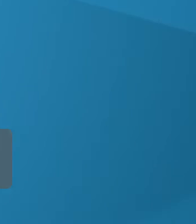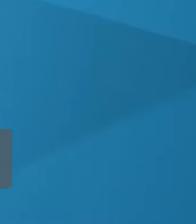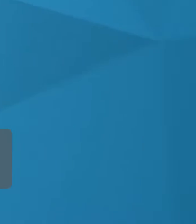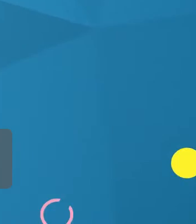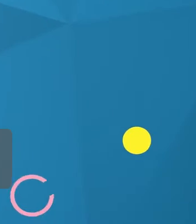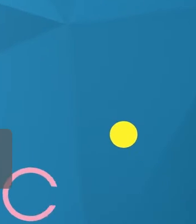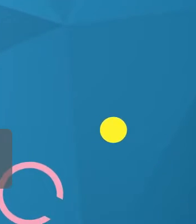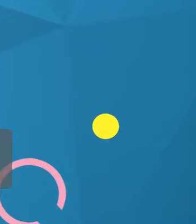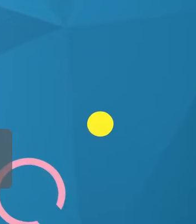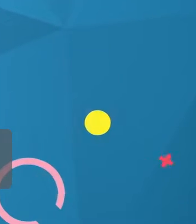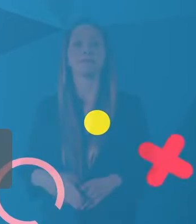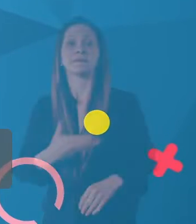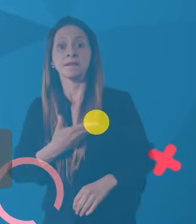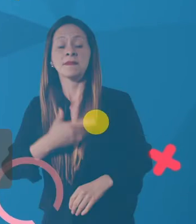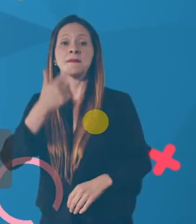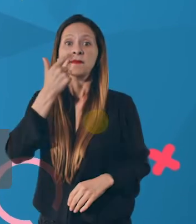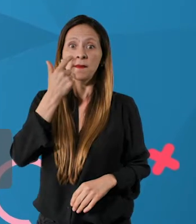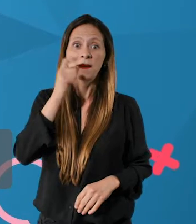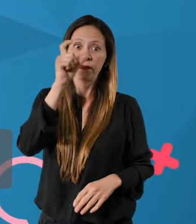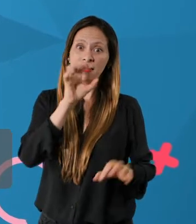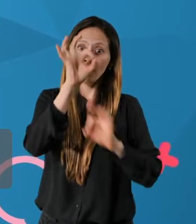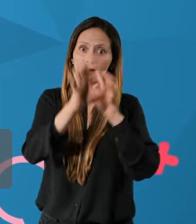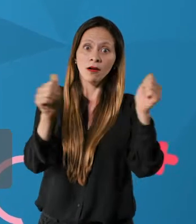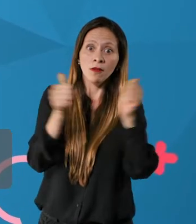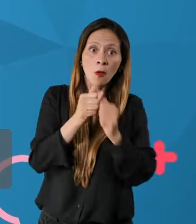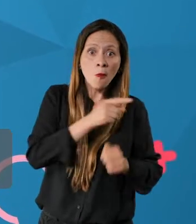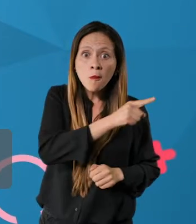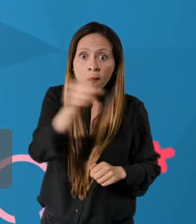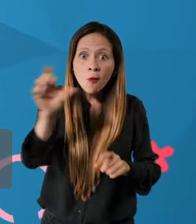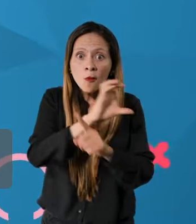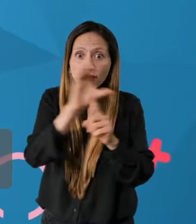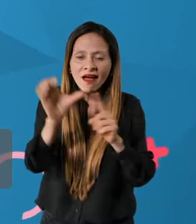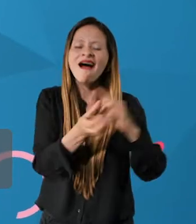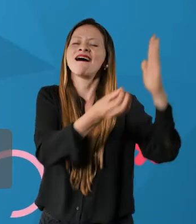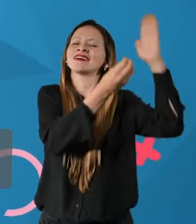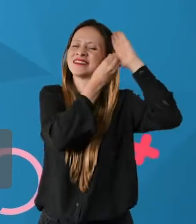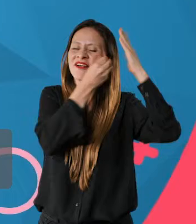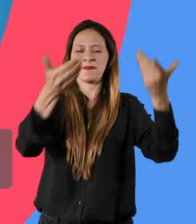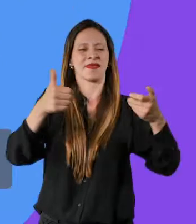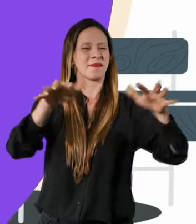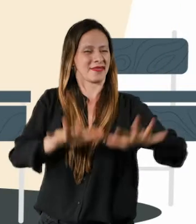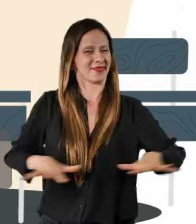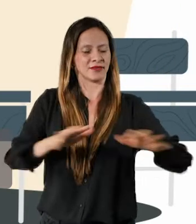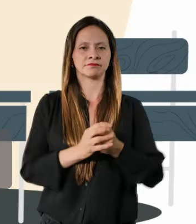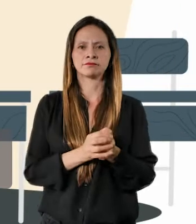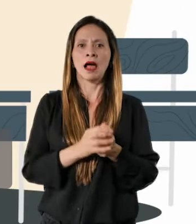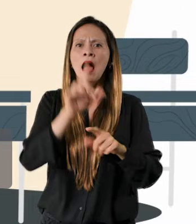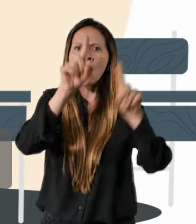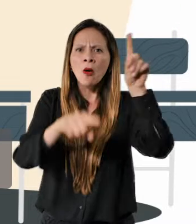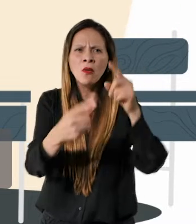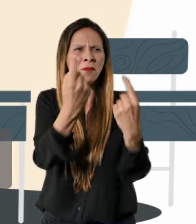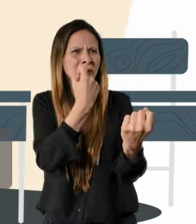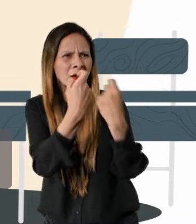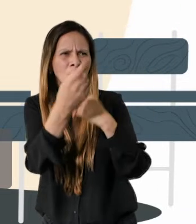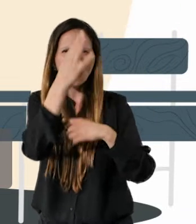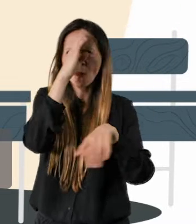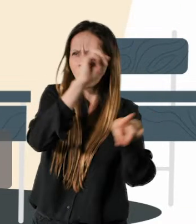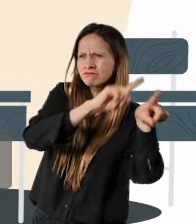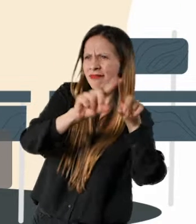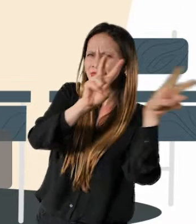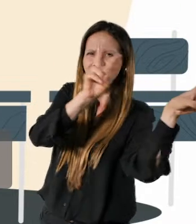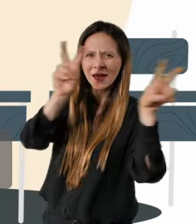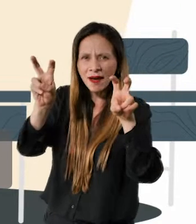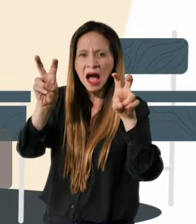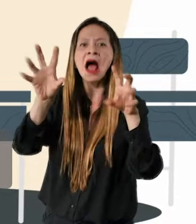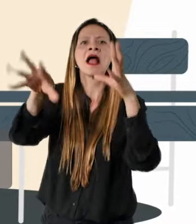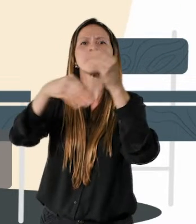Te damos la bienvenida a Cultura Saber con Madres, Padres y Cuidadores. ¿Alguna vez te has preguntado